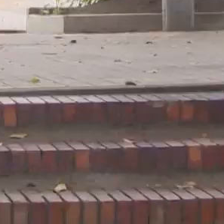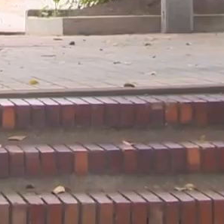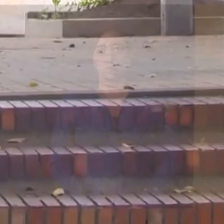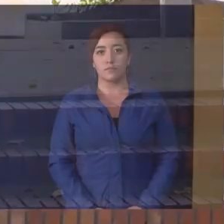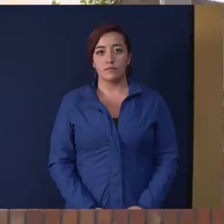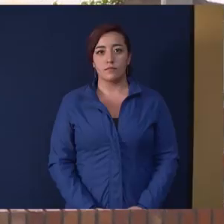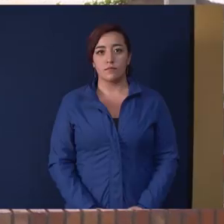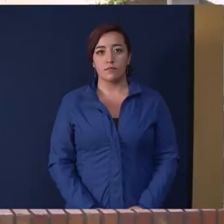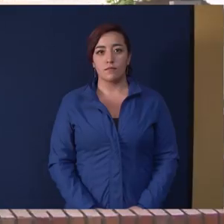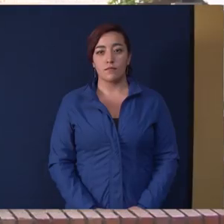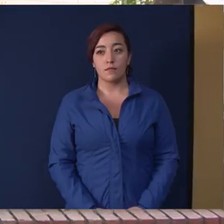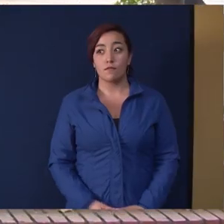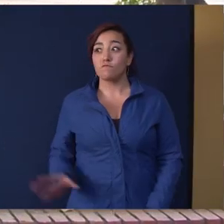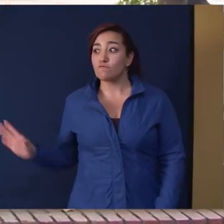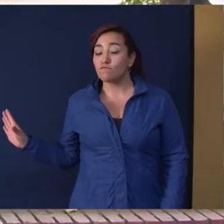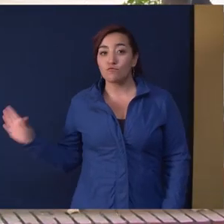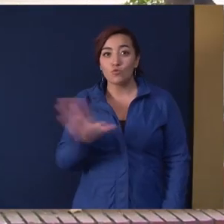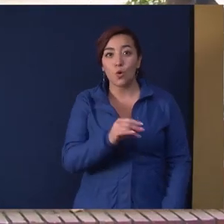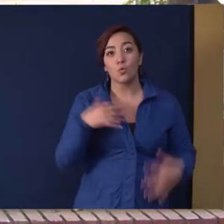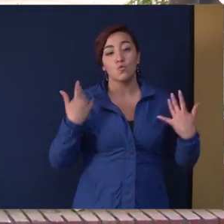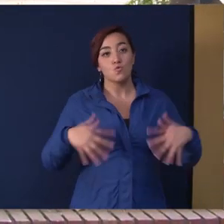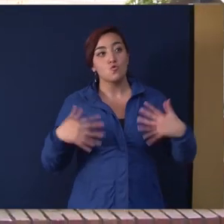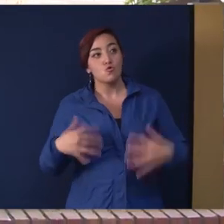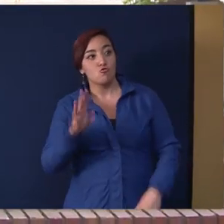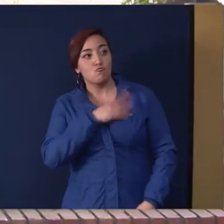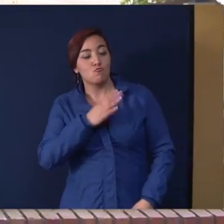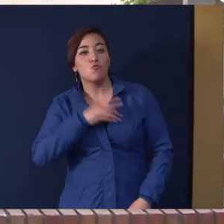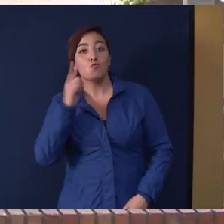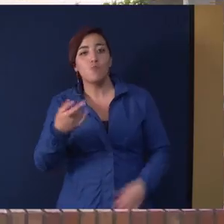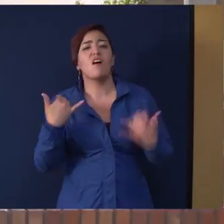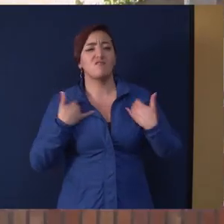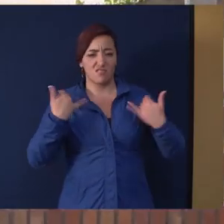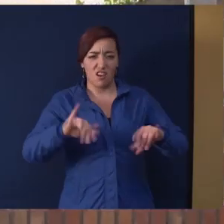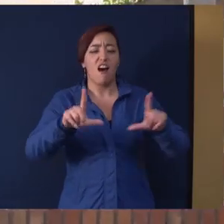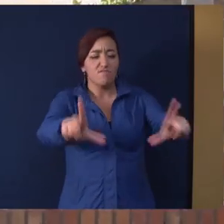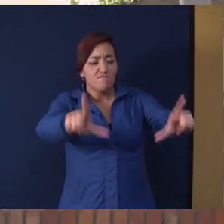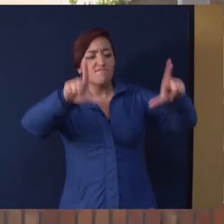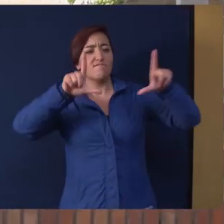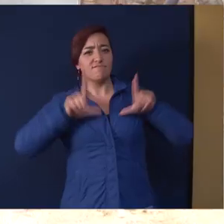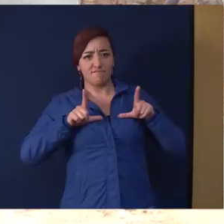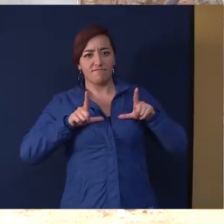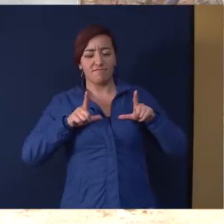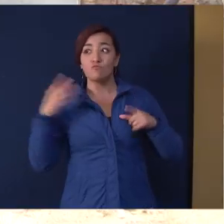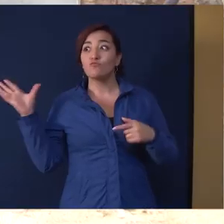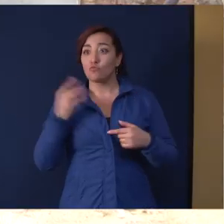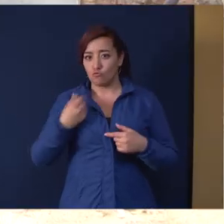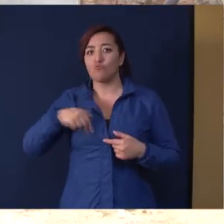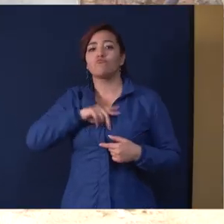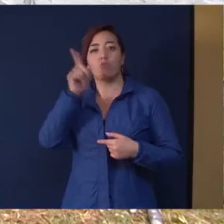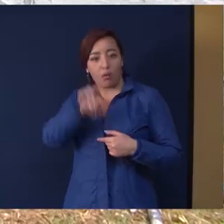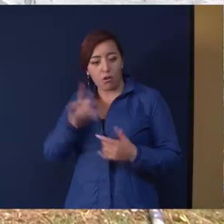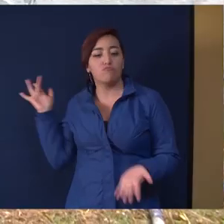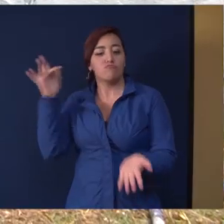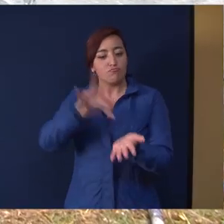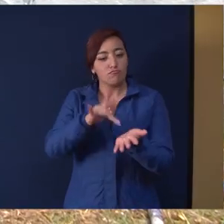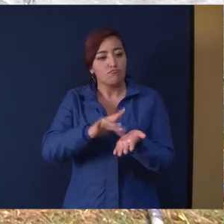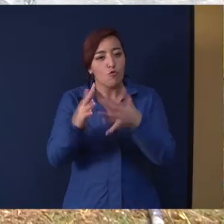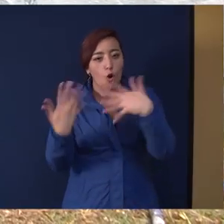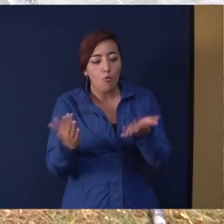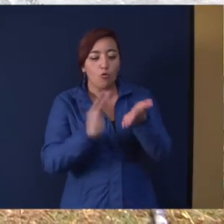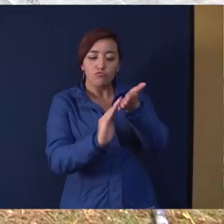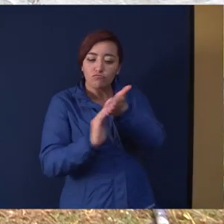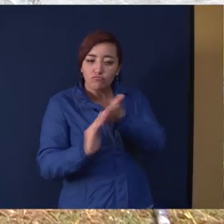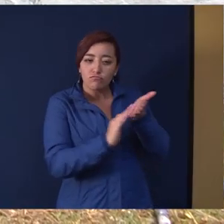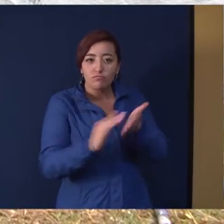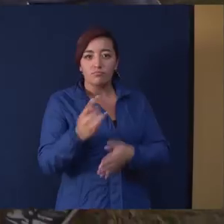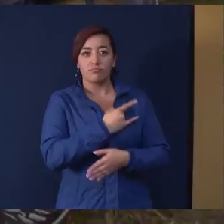Pues estamos muy contentos como egresados de la universidad pedagógica de participar en esta jornada de recuperación